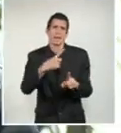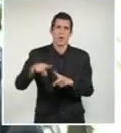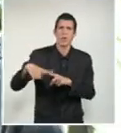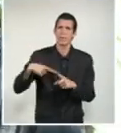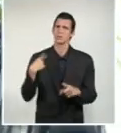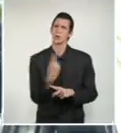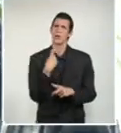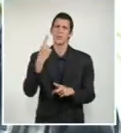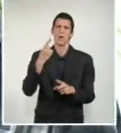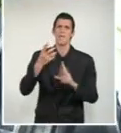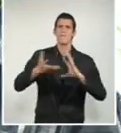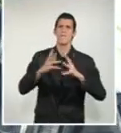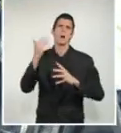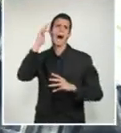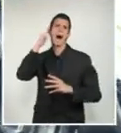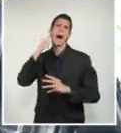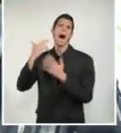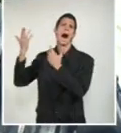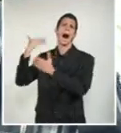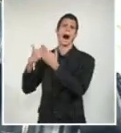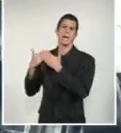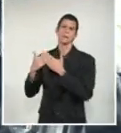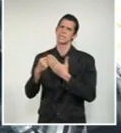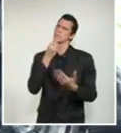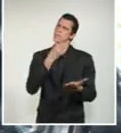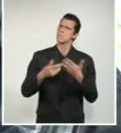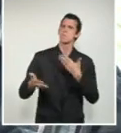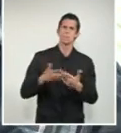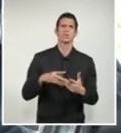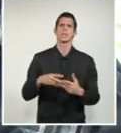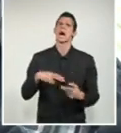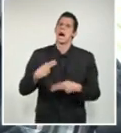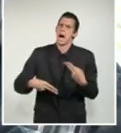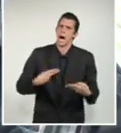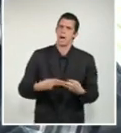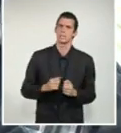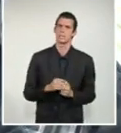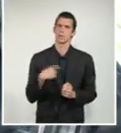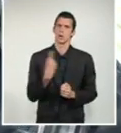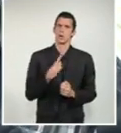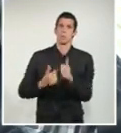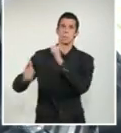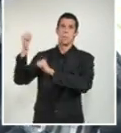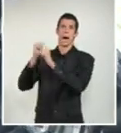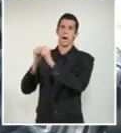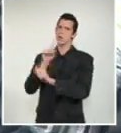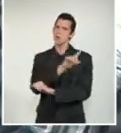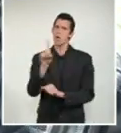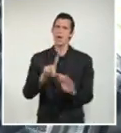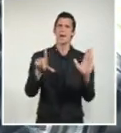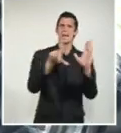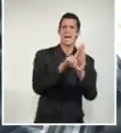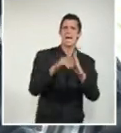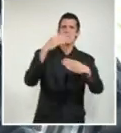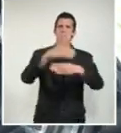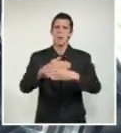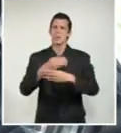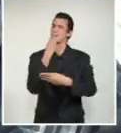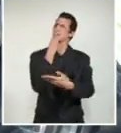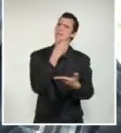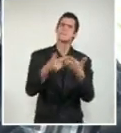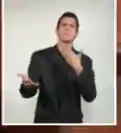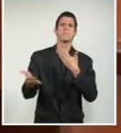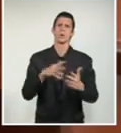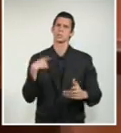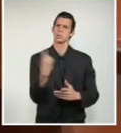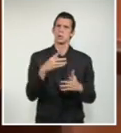no vamos a renunciar jamás es a las conquistas logradas. Y que no hay ley, ni hay bloqueo que pueda detener las producciones de